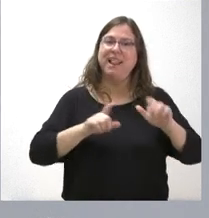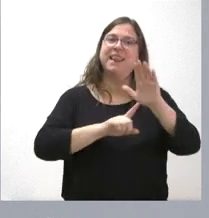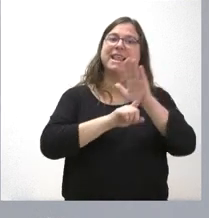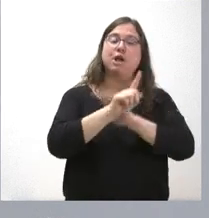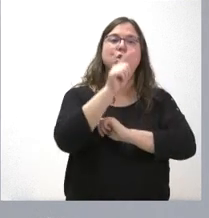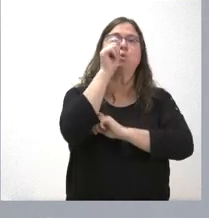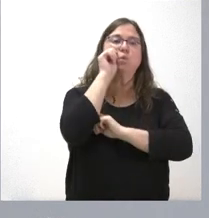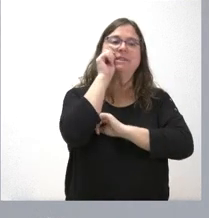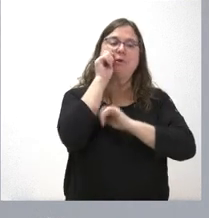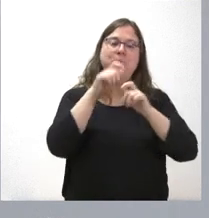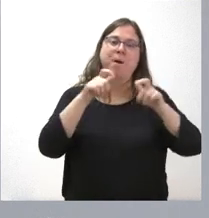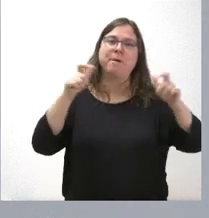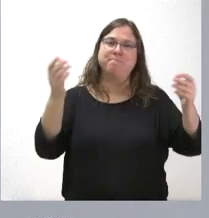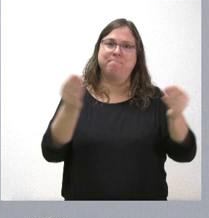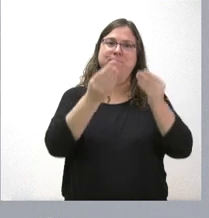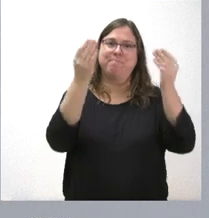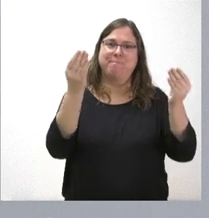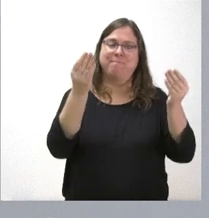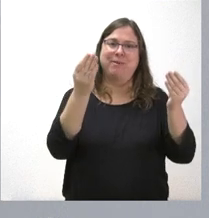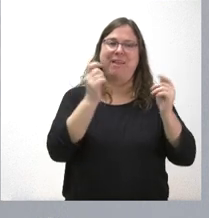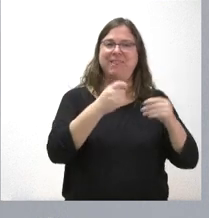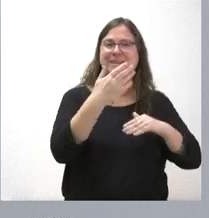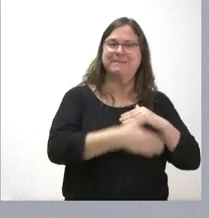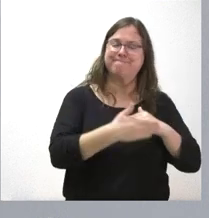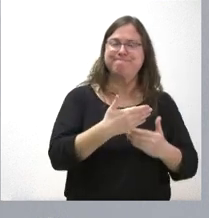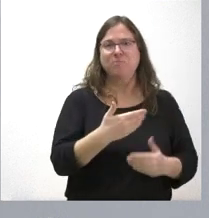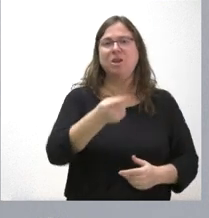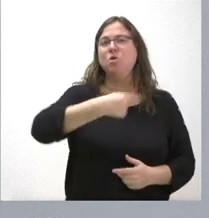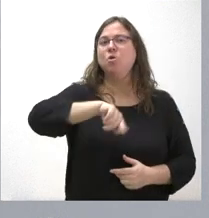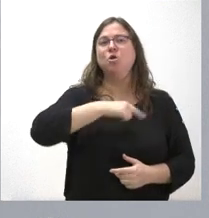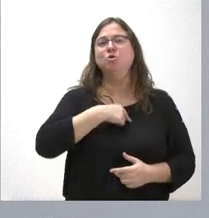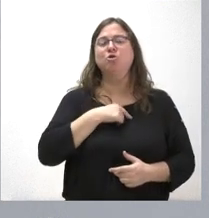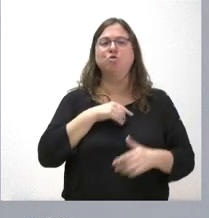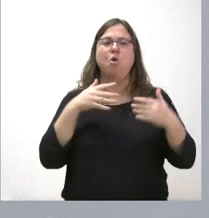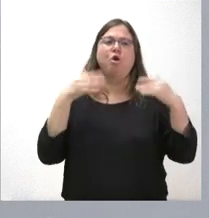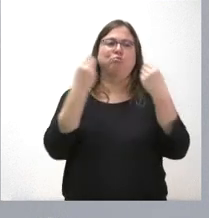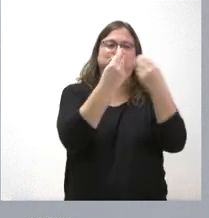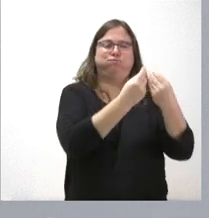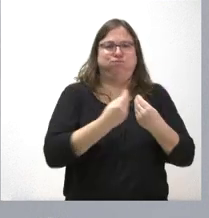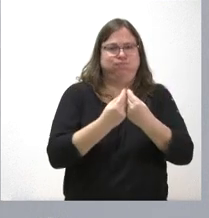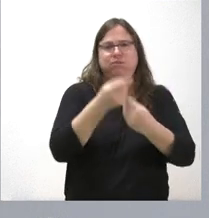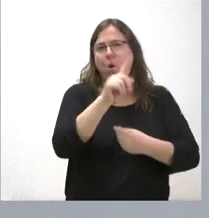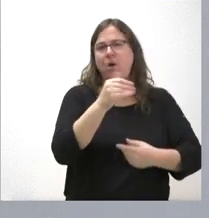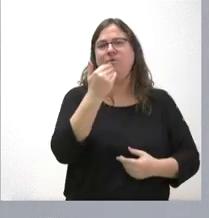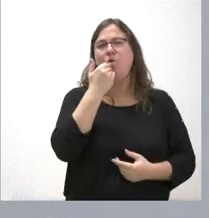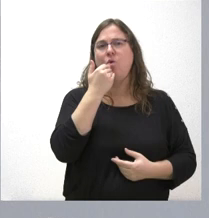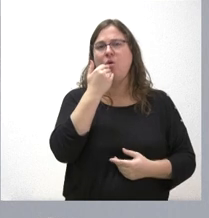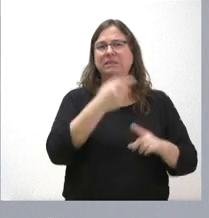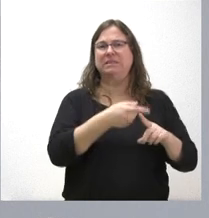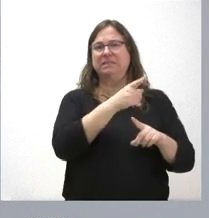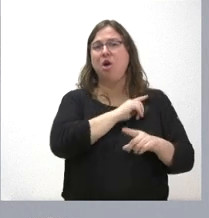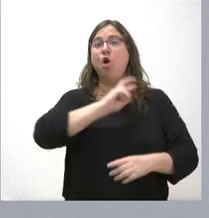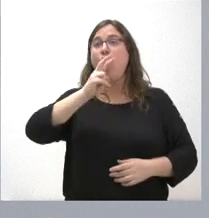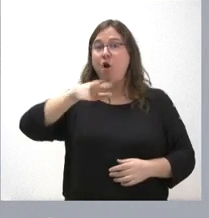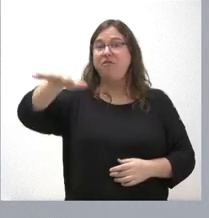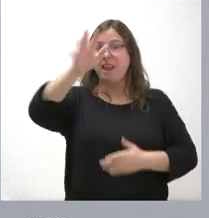turístico y por supuesto que nosotros no tenemos el nivel de aglomeración o de afluencia que se tiene en